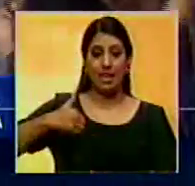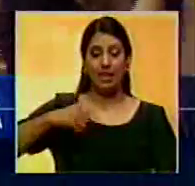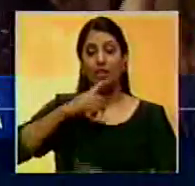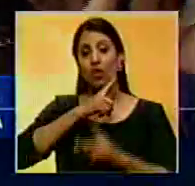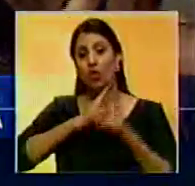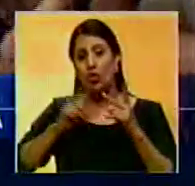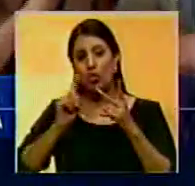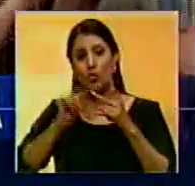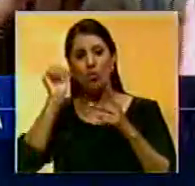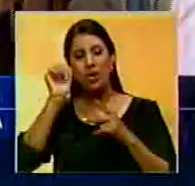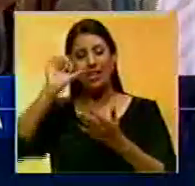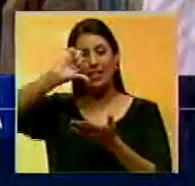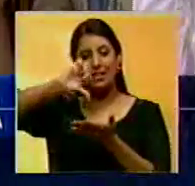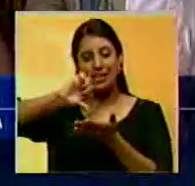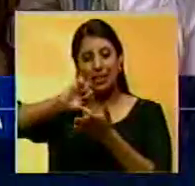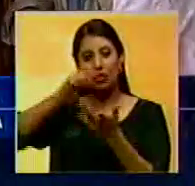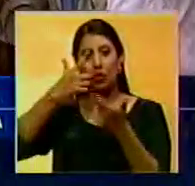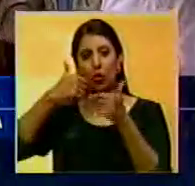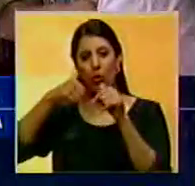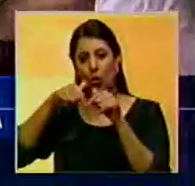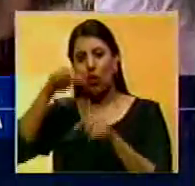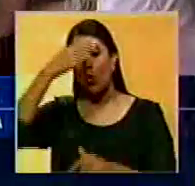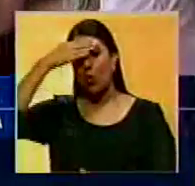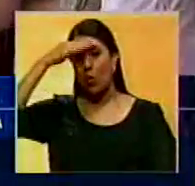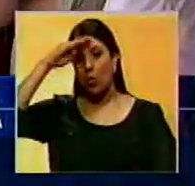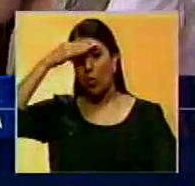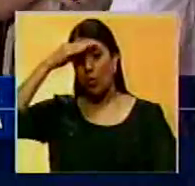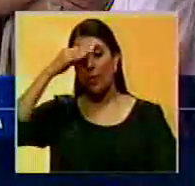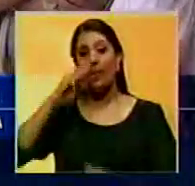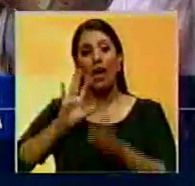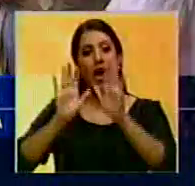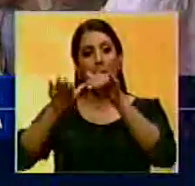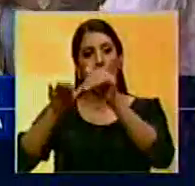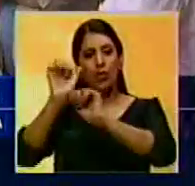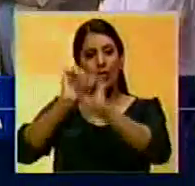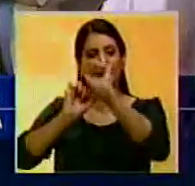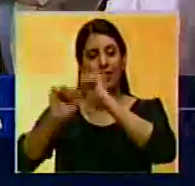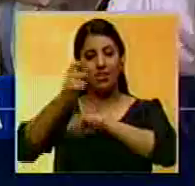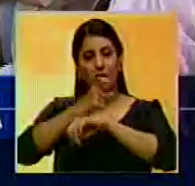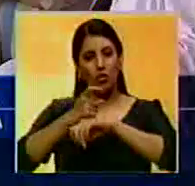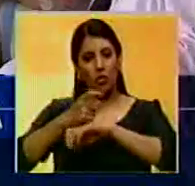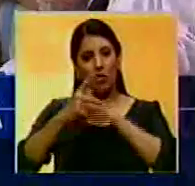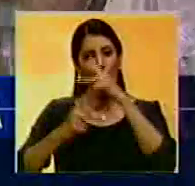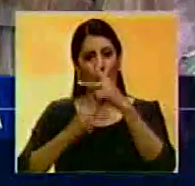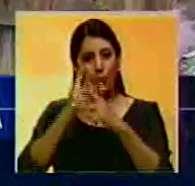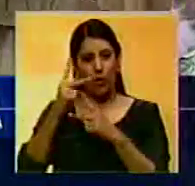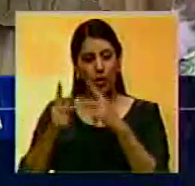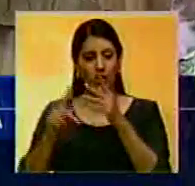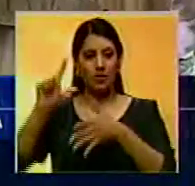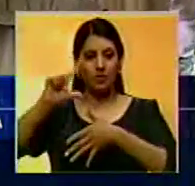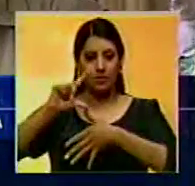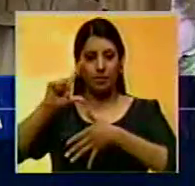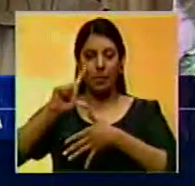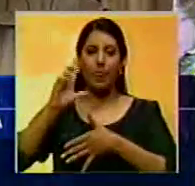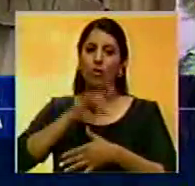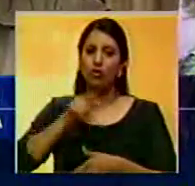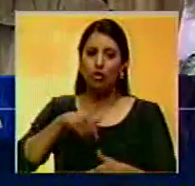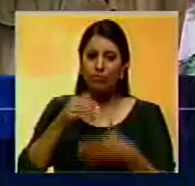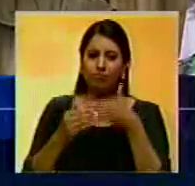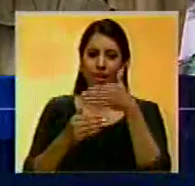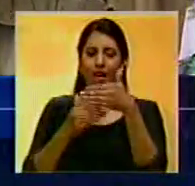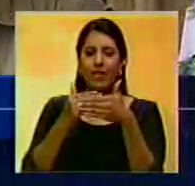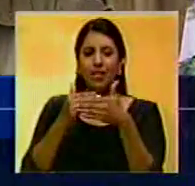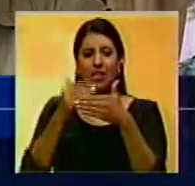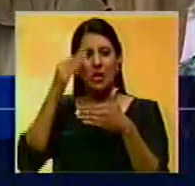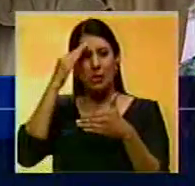Sayonara Atamayo, del Centro Martín Luderkin de Cuba, abocaron por la defensa de los gobiernos progresistas de Latinoamérica. Avanzando en la